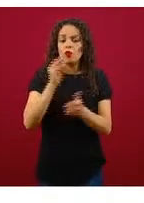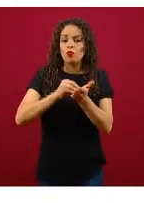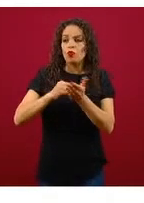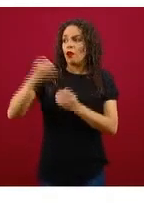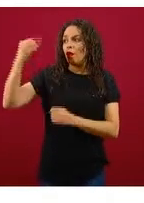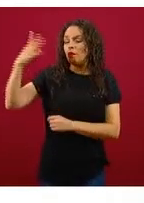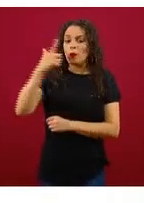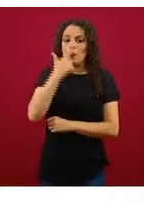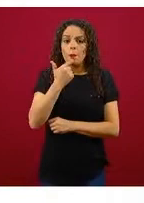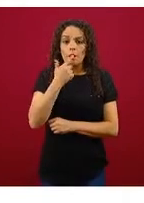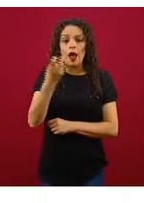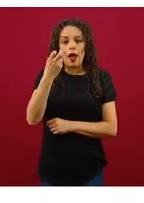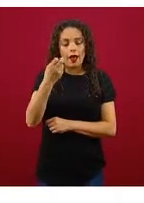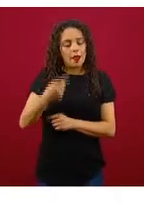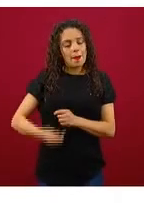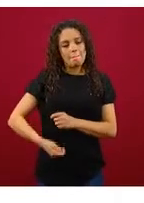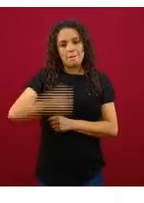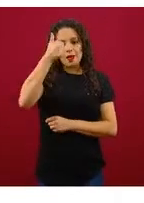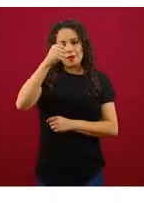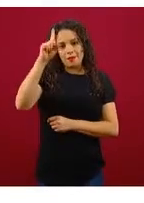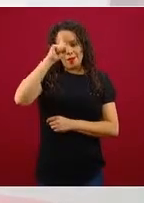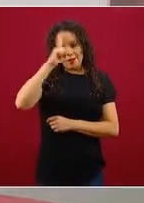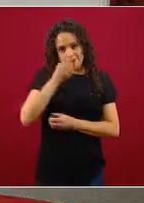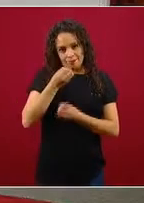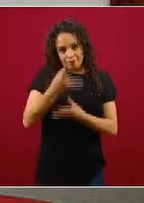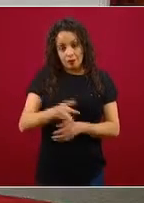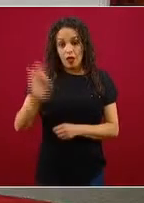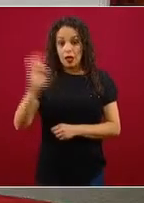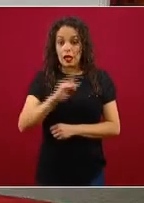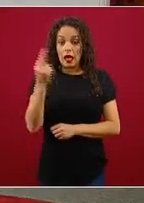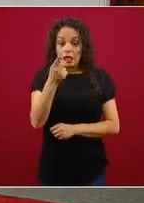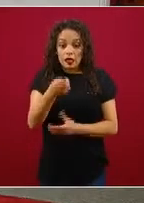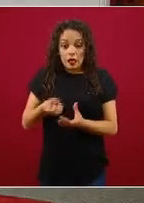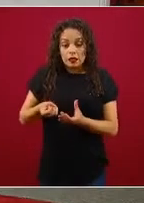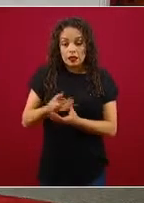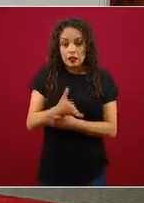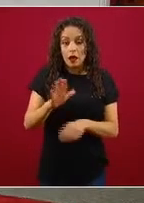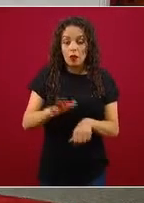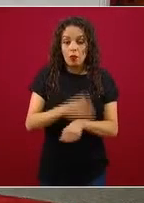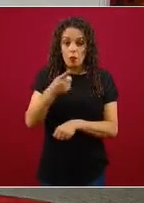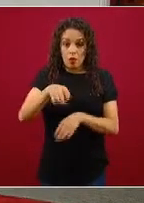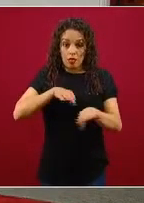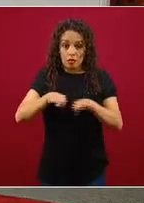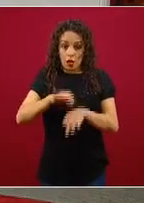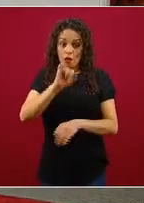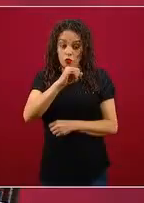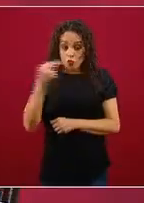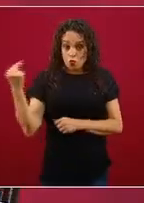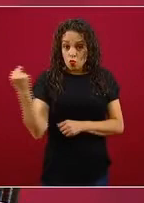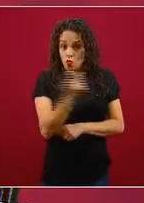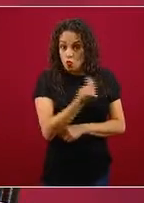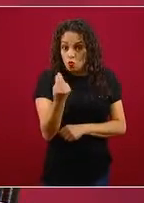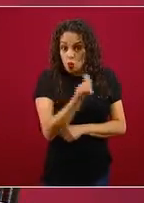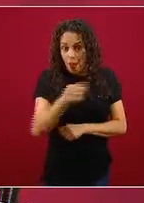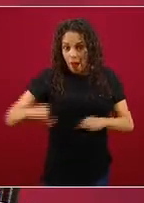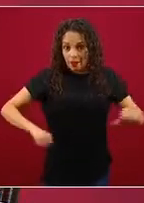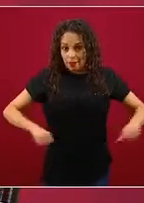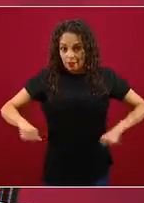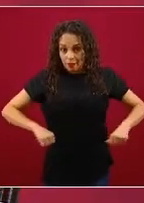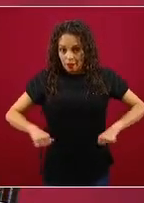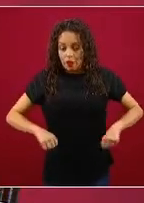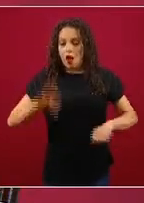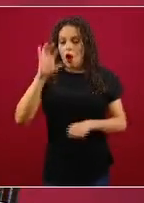recomendación inicial. Si hay que salir porque estamos vinculados a actividades esenciales o porque la situación